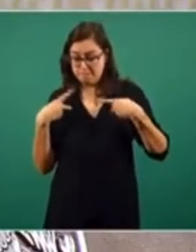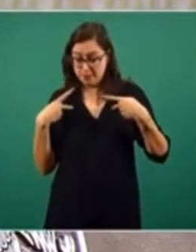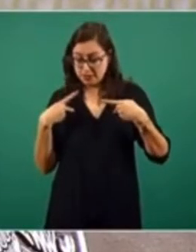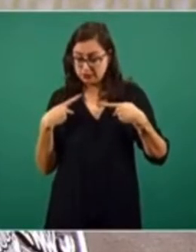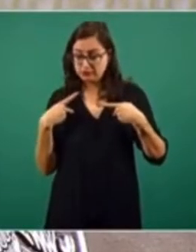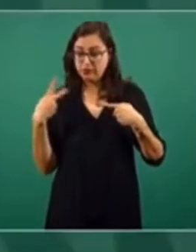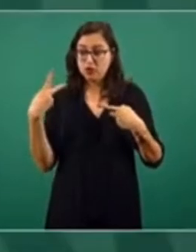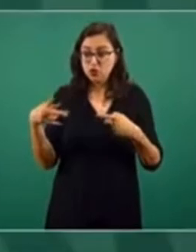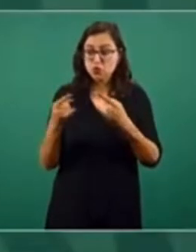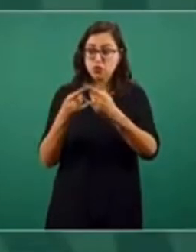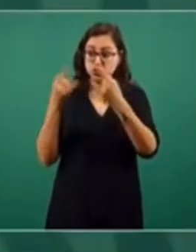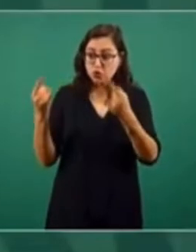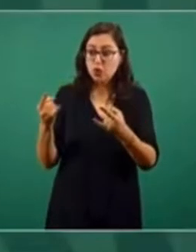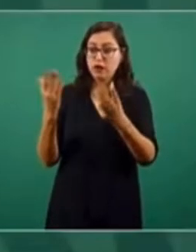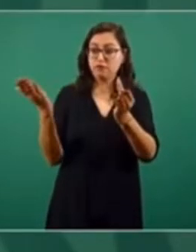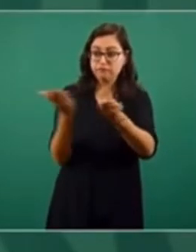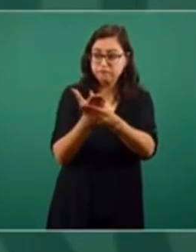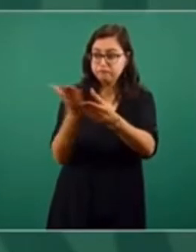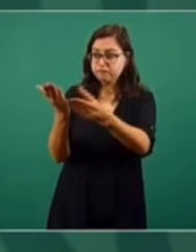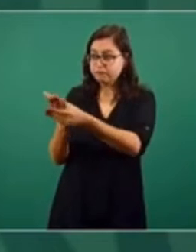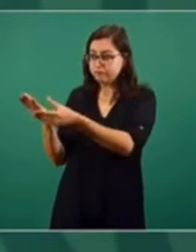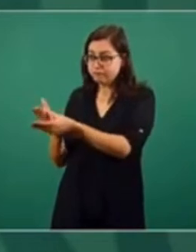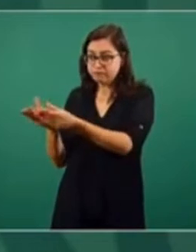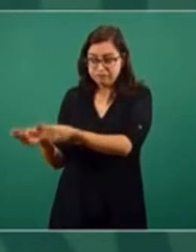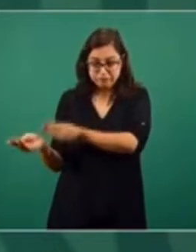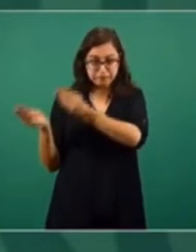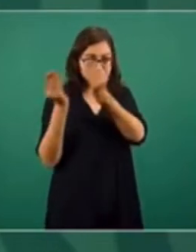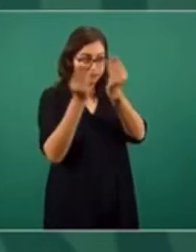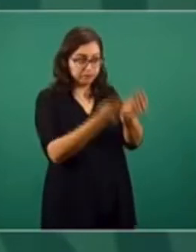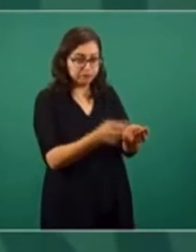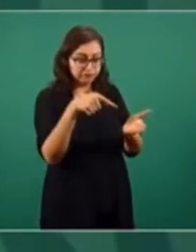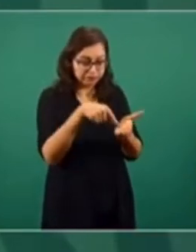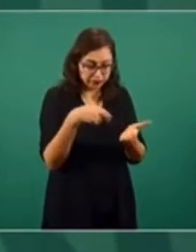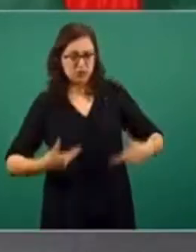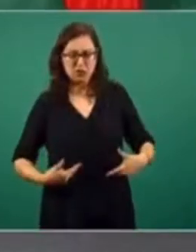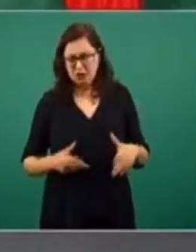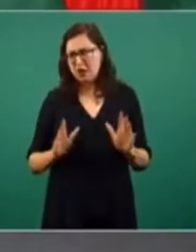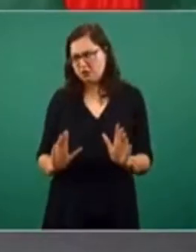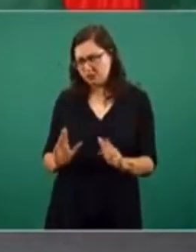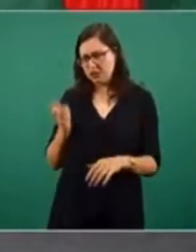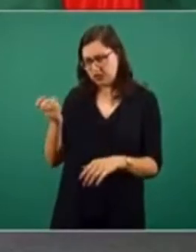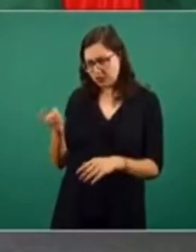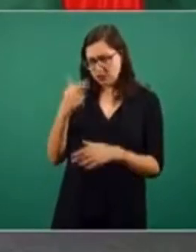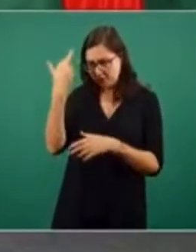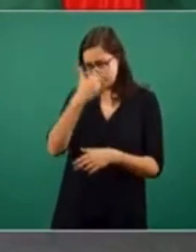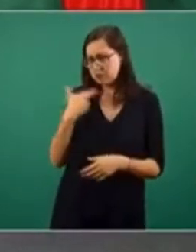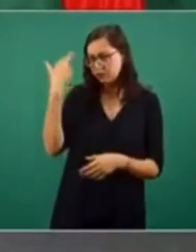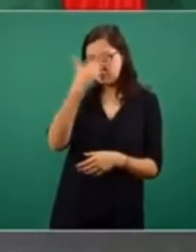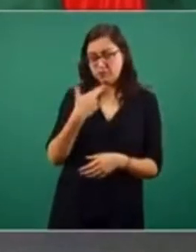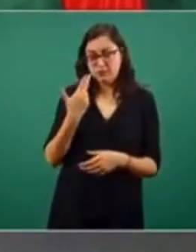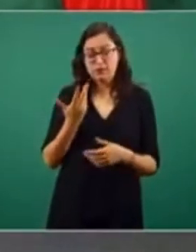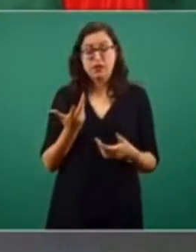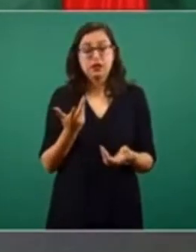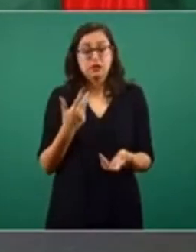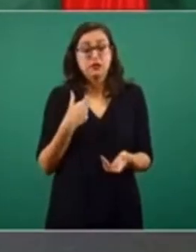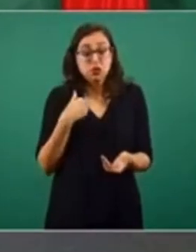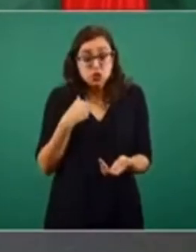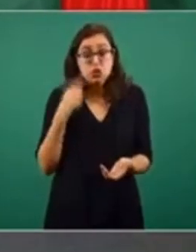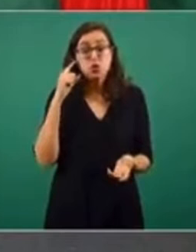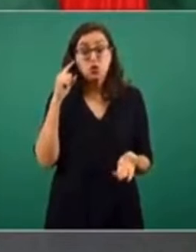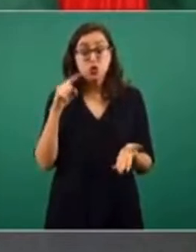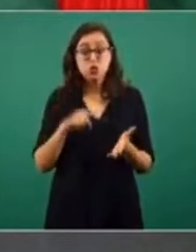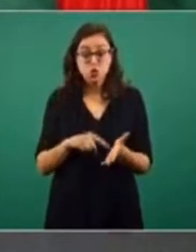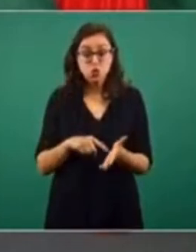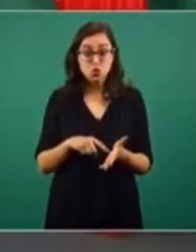revisando los casos que están ante la denuncia que han hecho. Y yo creo que en ese sentido, digamos, sin estar